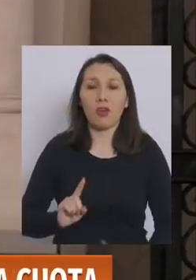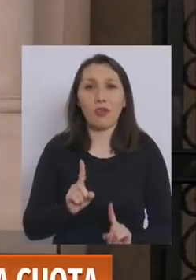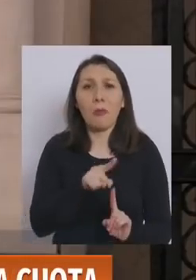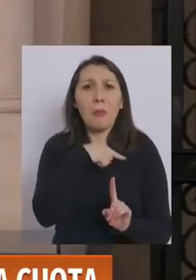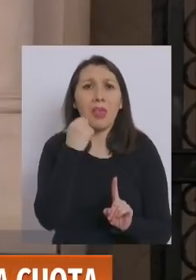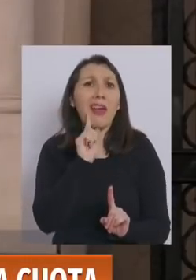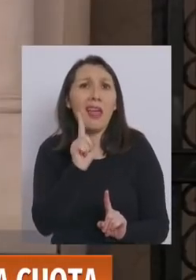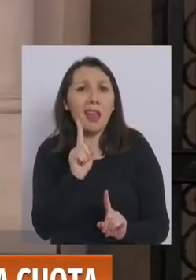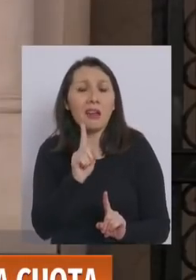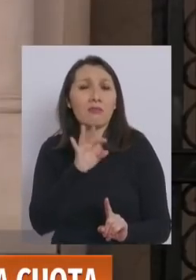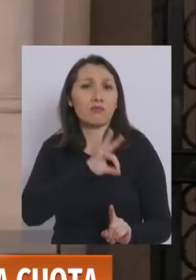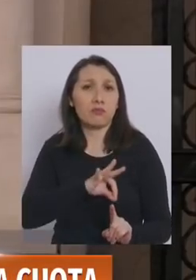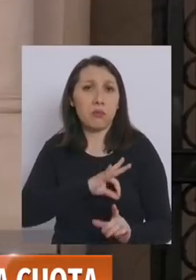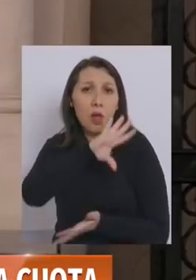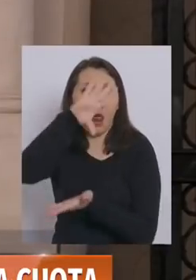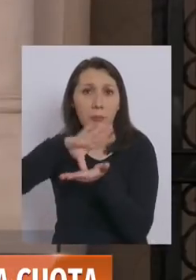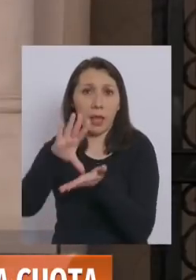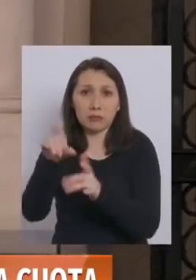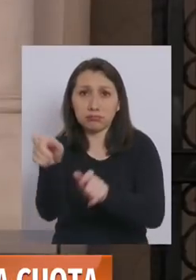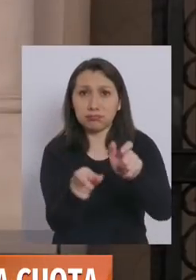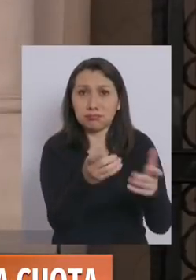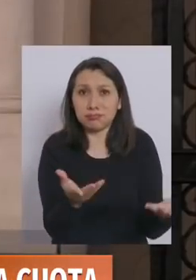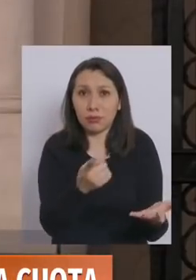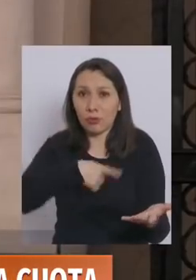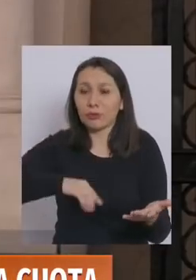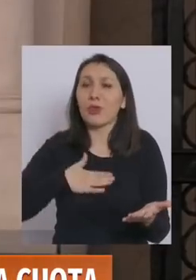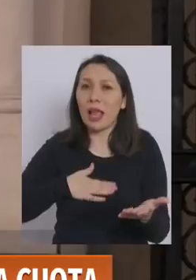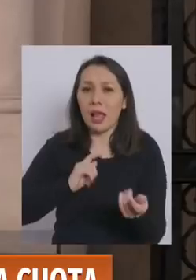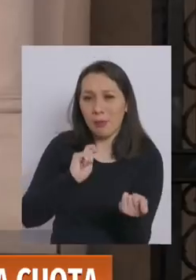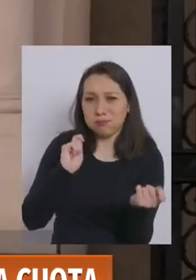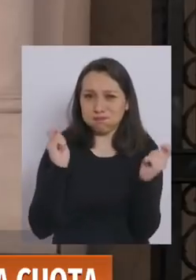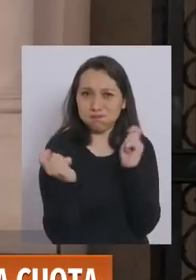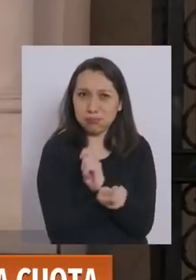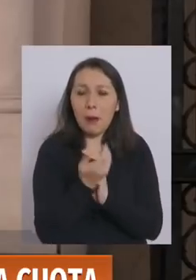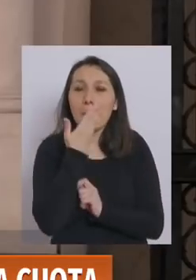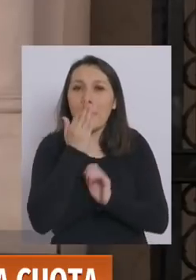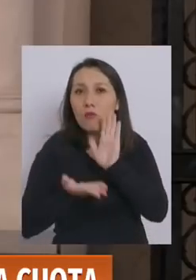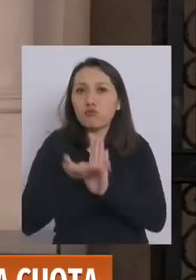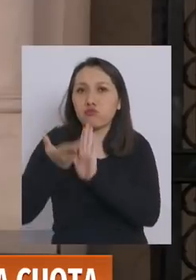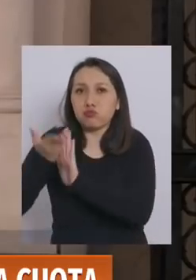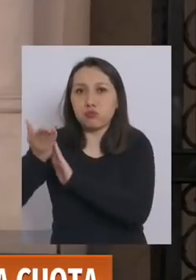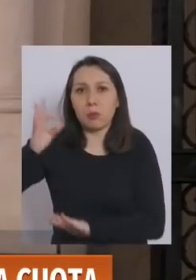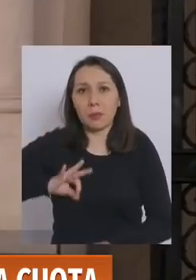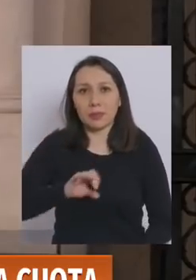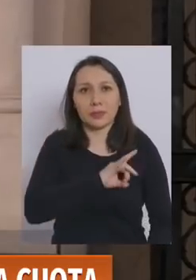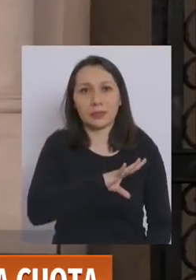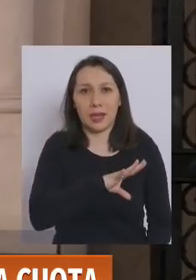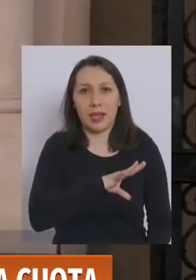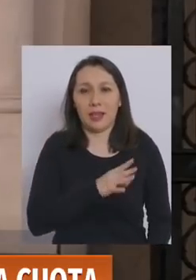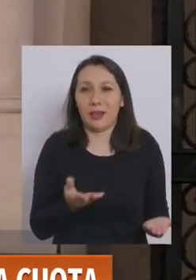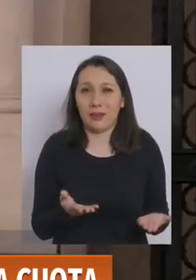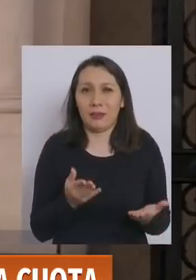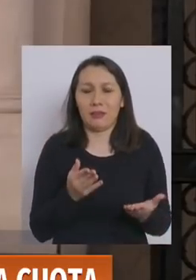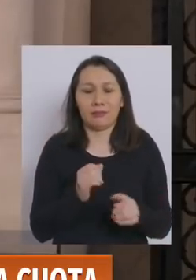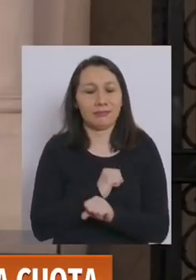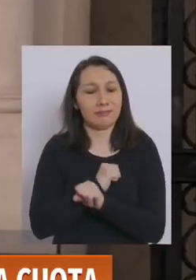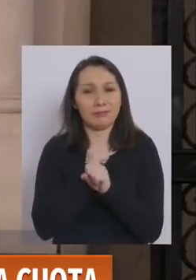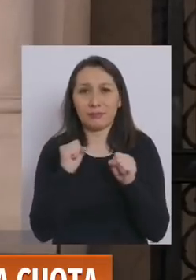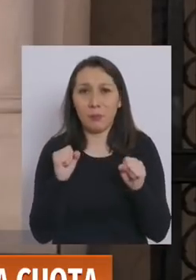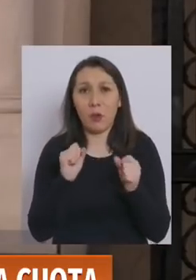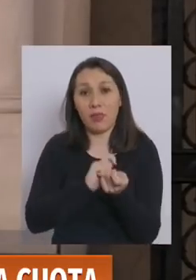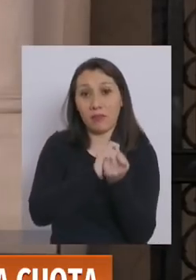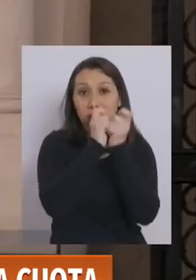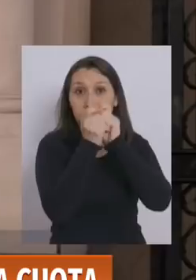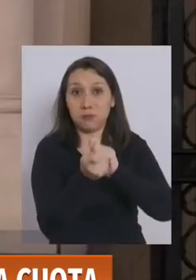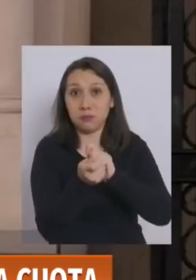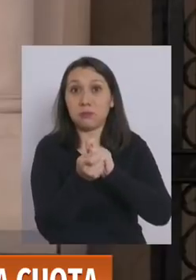derrota para las pensiones del país. Nosotros queremos una reforma que mejore las pensiones de los chilenos. Y es incompatible hacer una